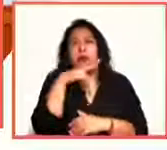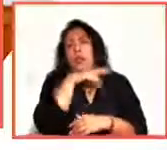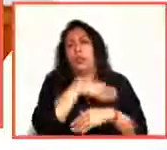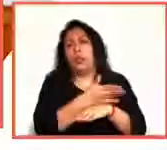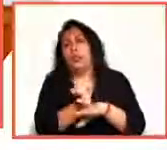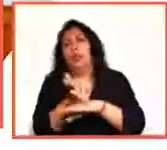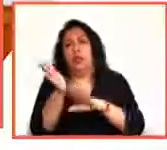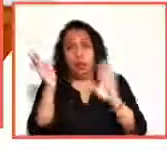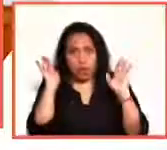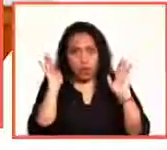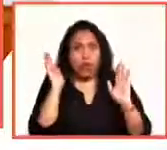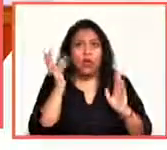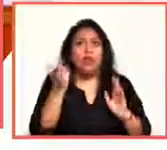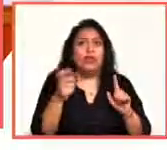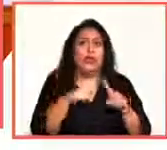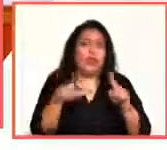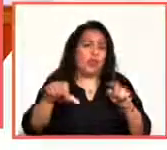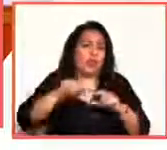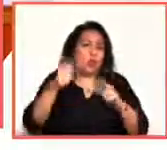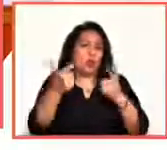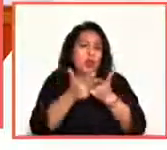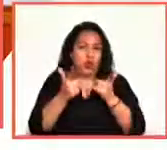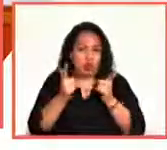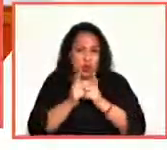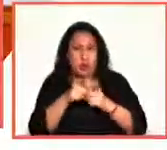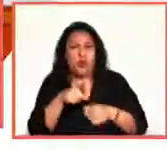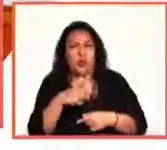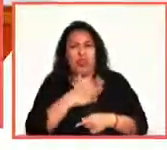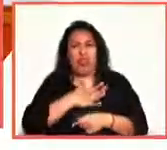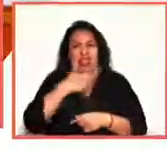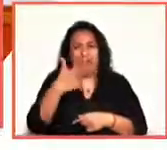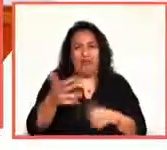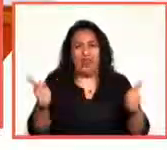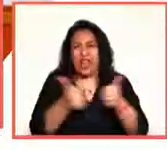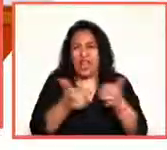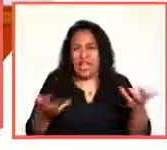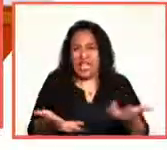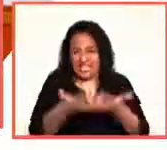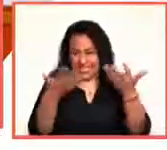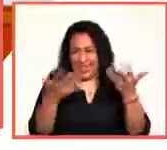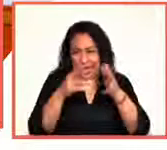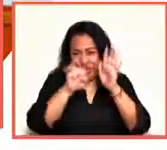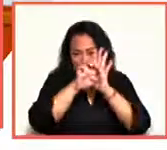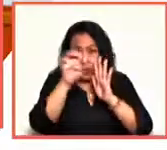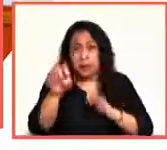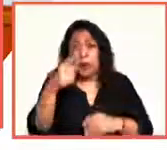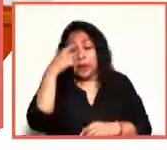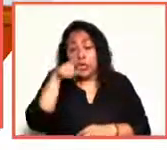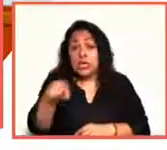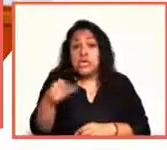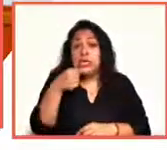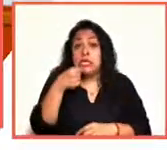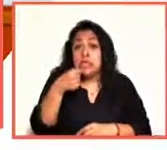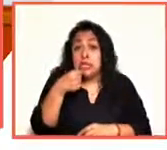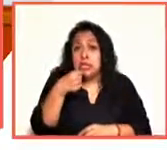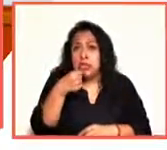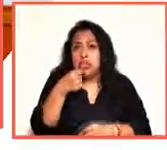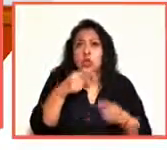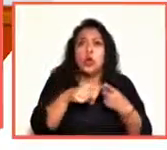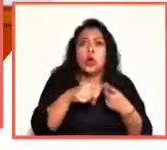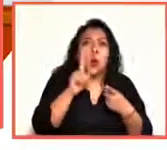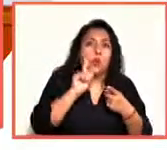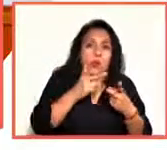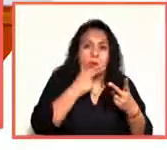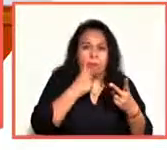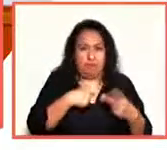Eso nos diferencia de muchas compañías. En el caso de Guatala con la ensalada, por ejemplo, le hicimos para... Yo tengo un niño y una niña. Mi hija,